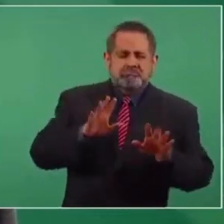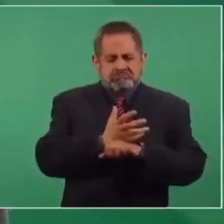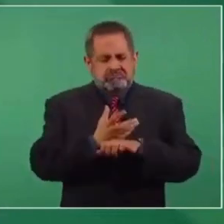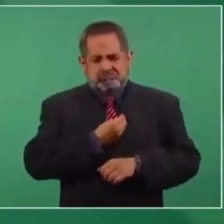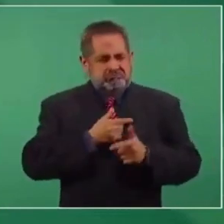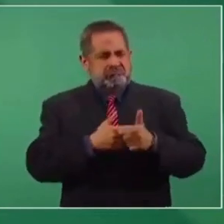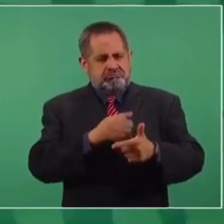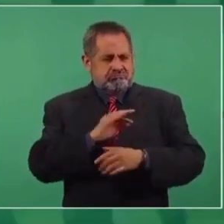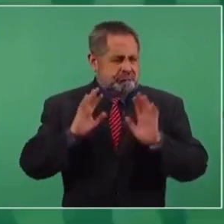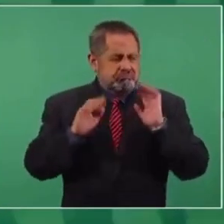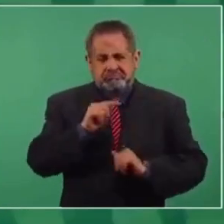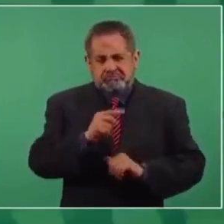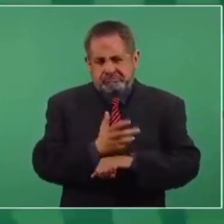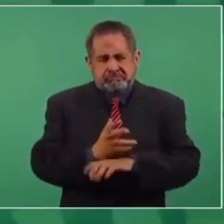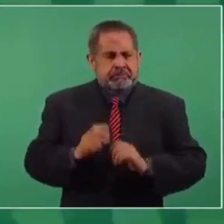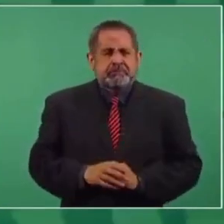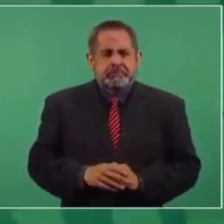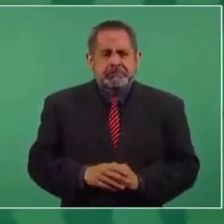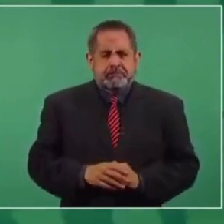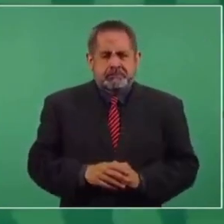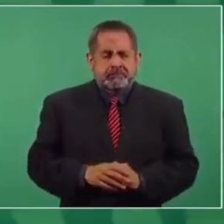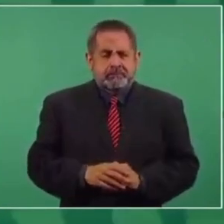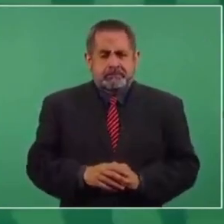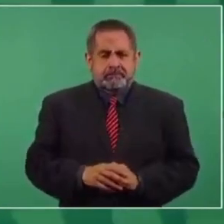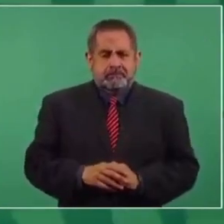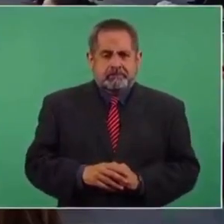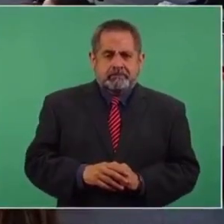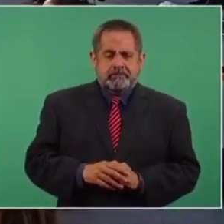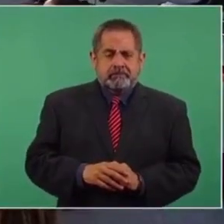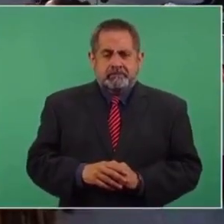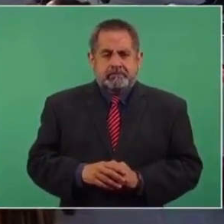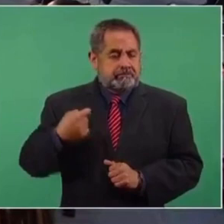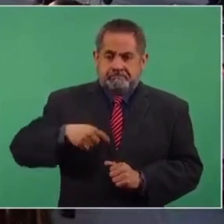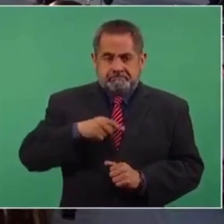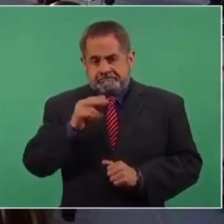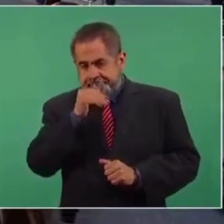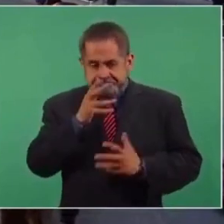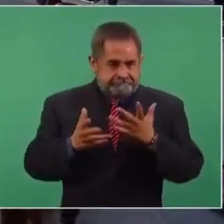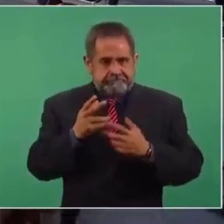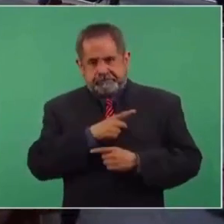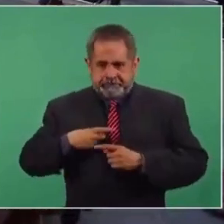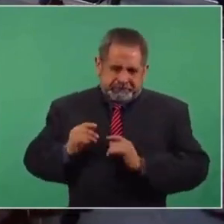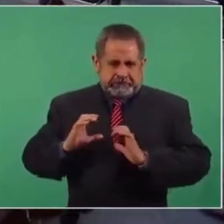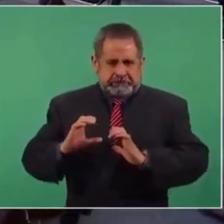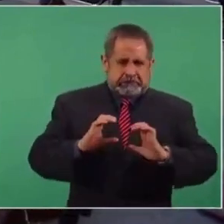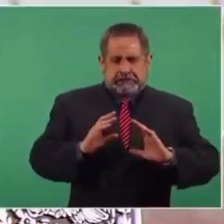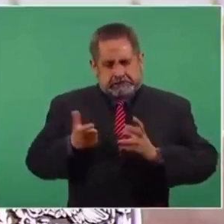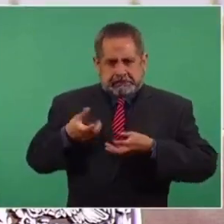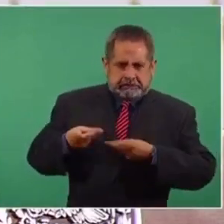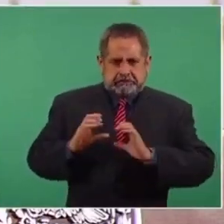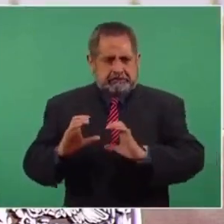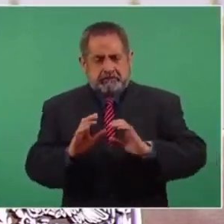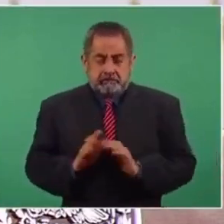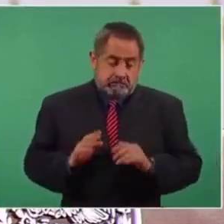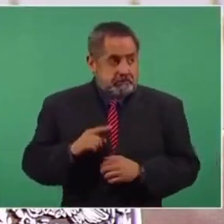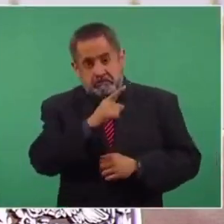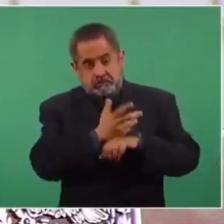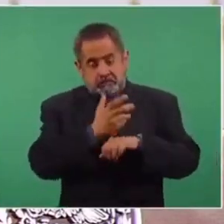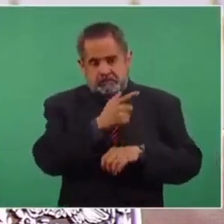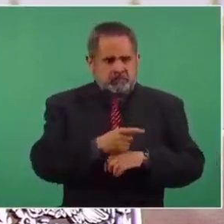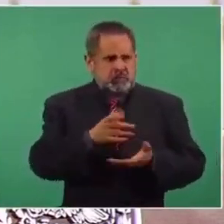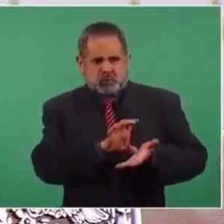altos, nosotros no, nosotros tenemos que cuidar. Ellos